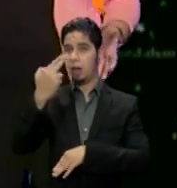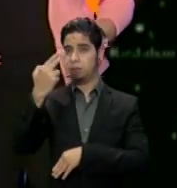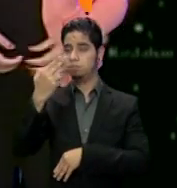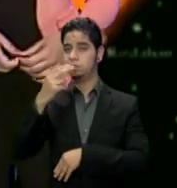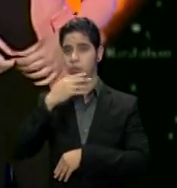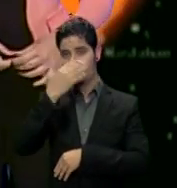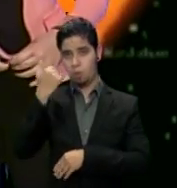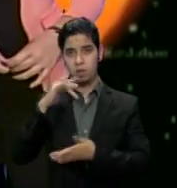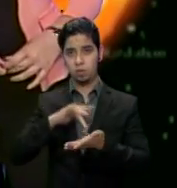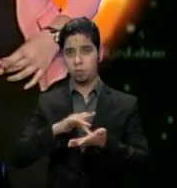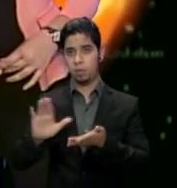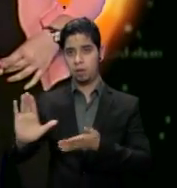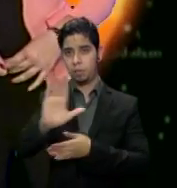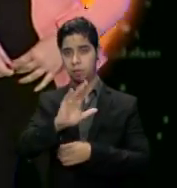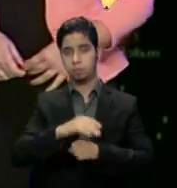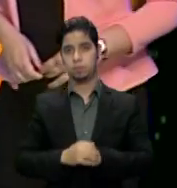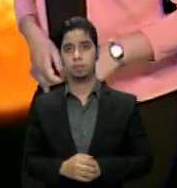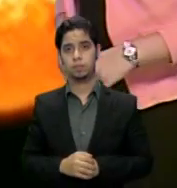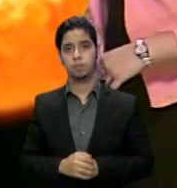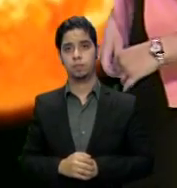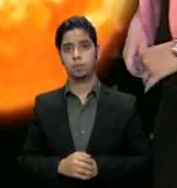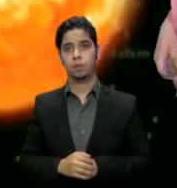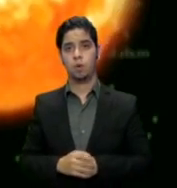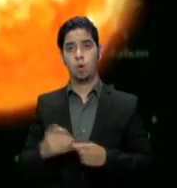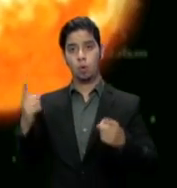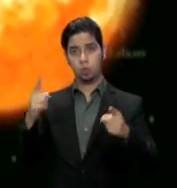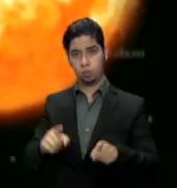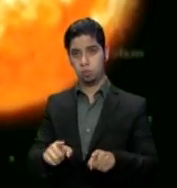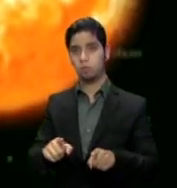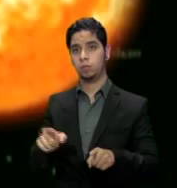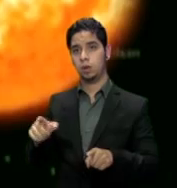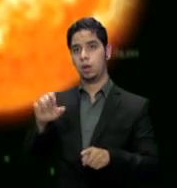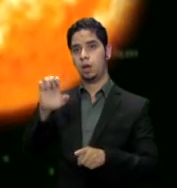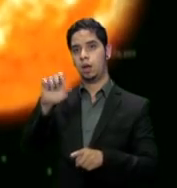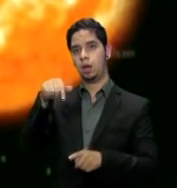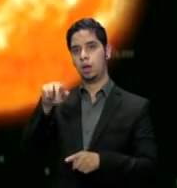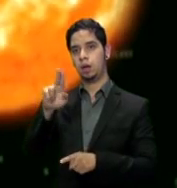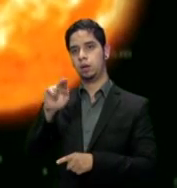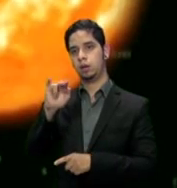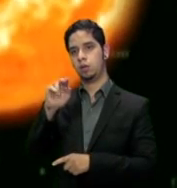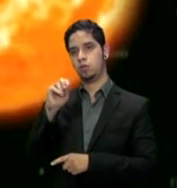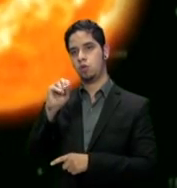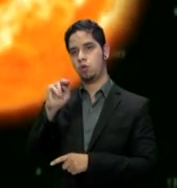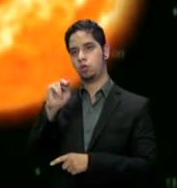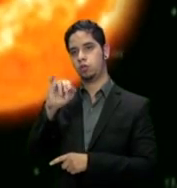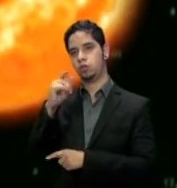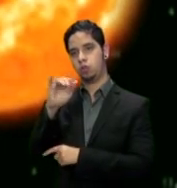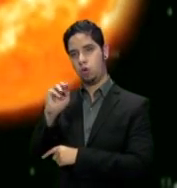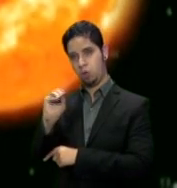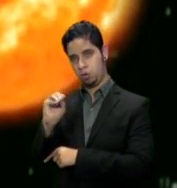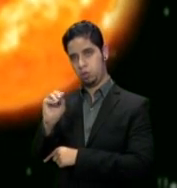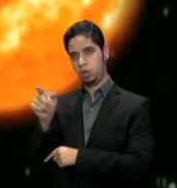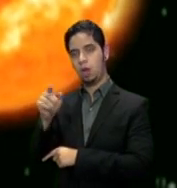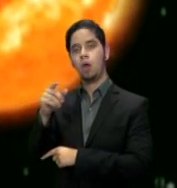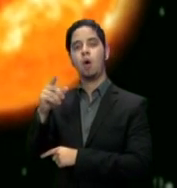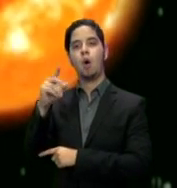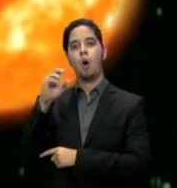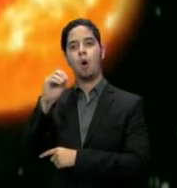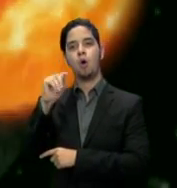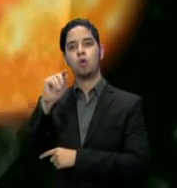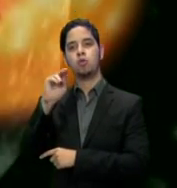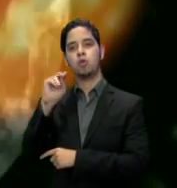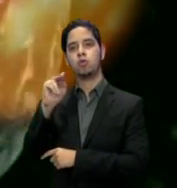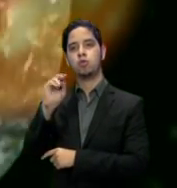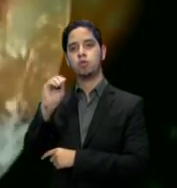Y en horas de la madrugada ocurrió el equinoccio de otoño. Ocurre cuando el sol apunta directamente hacia el